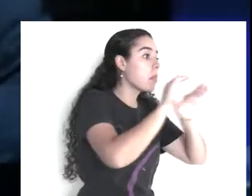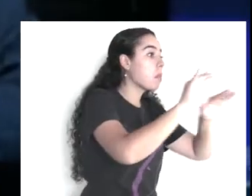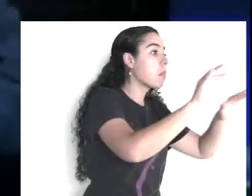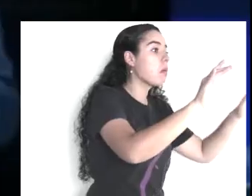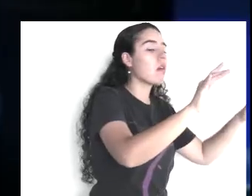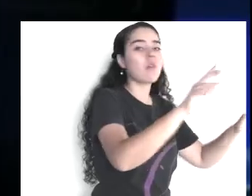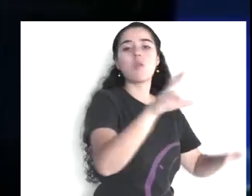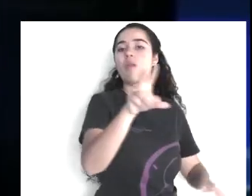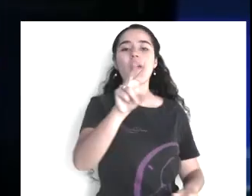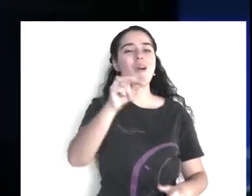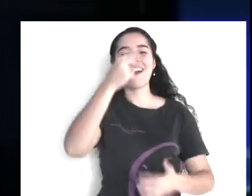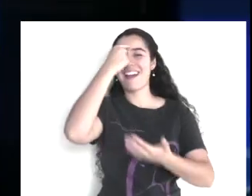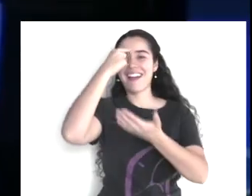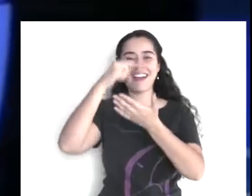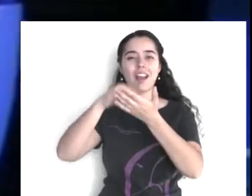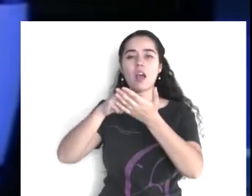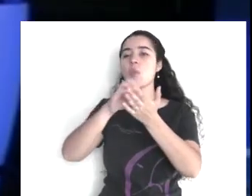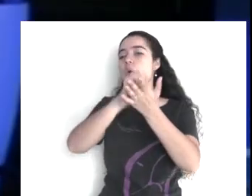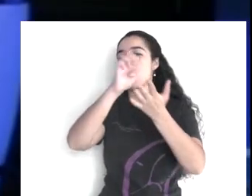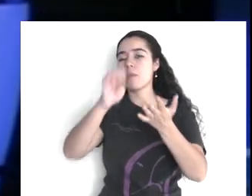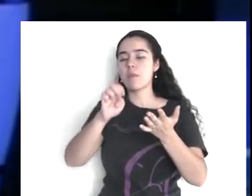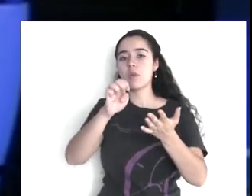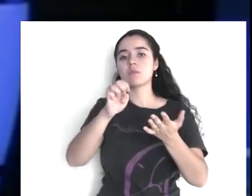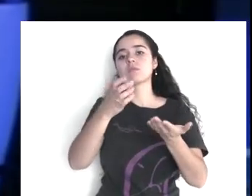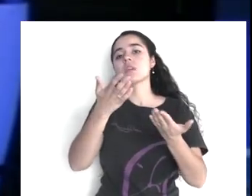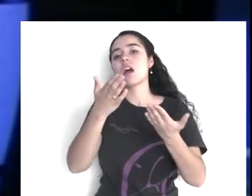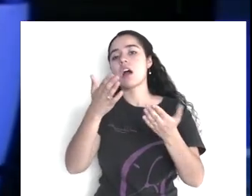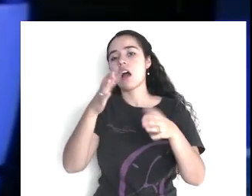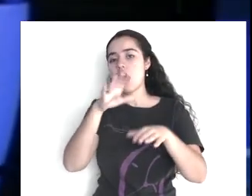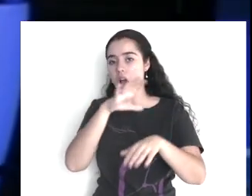creer, todo lo que se dice, del presidente, México,